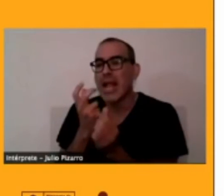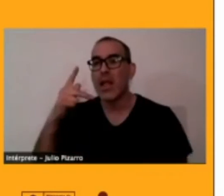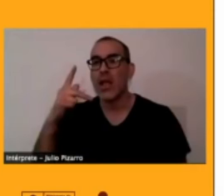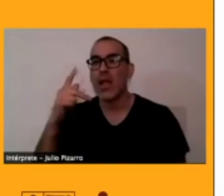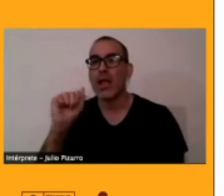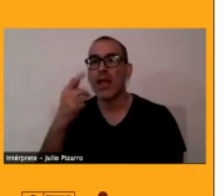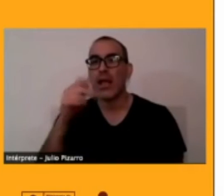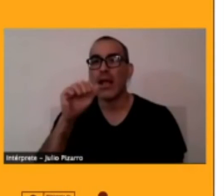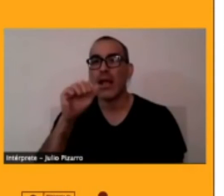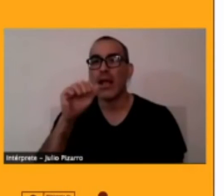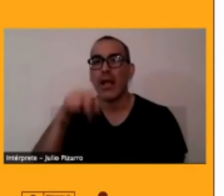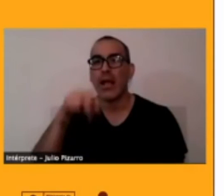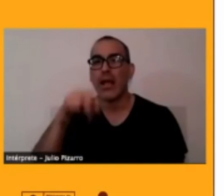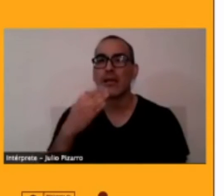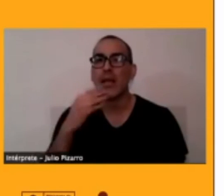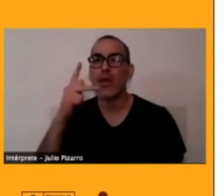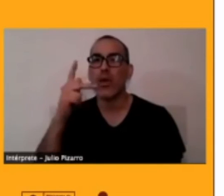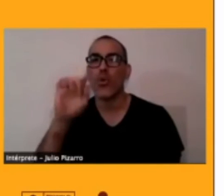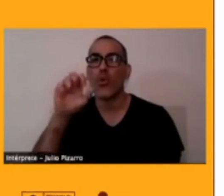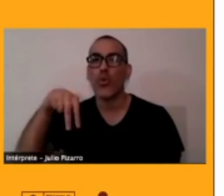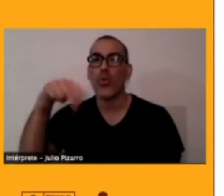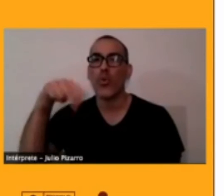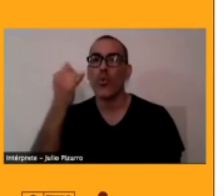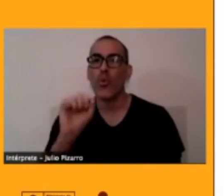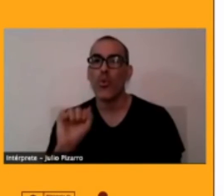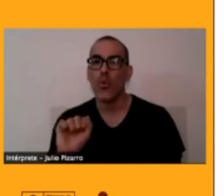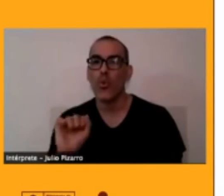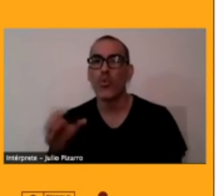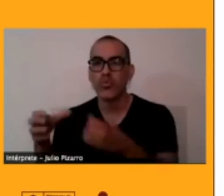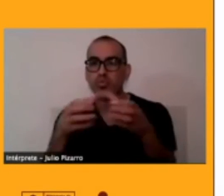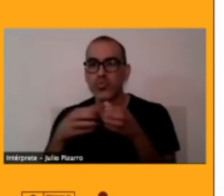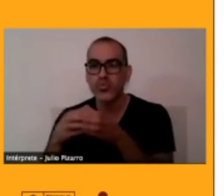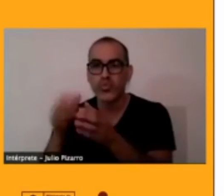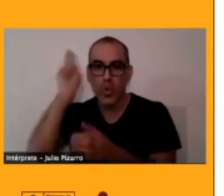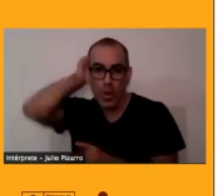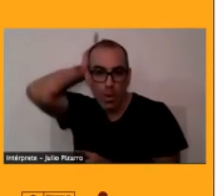las lenguas propias de los propios grupos étnicos de esa zona.